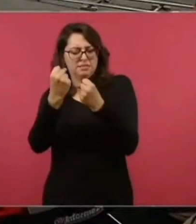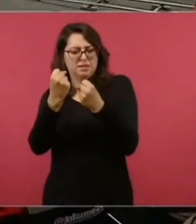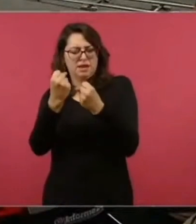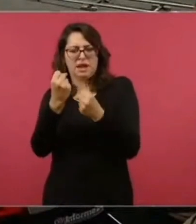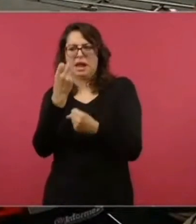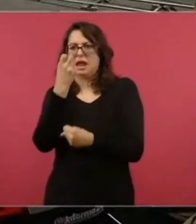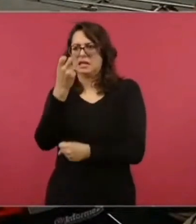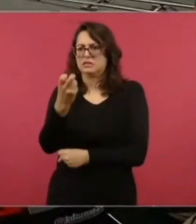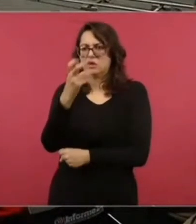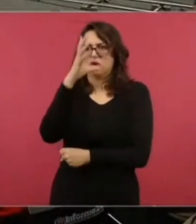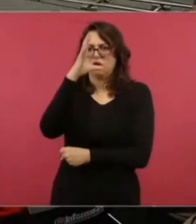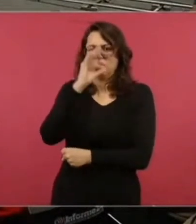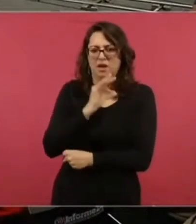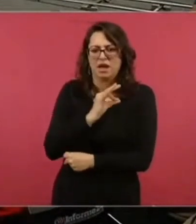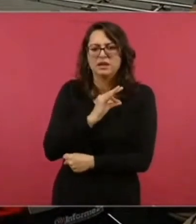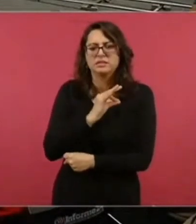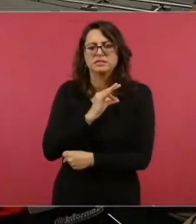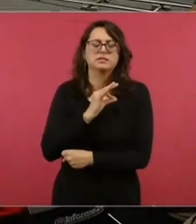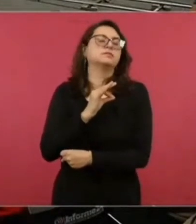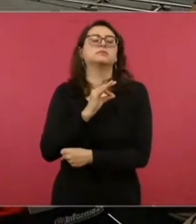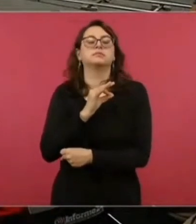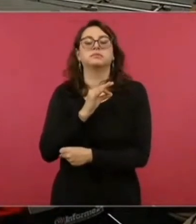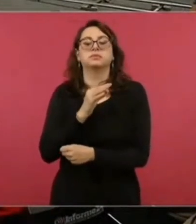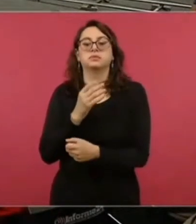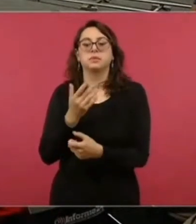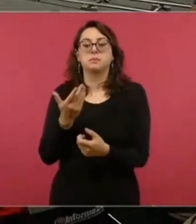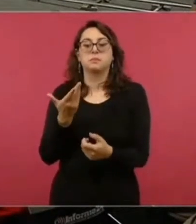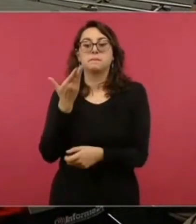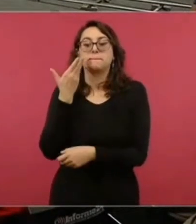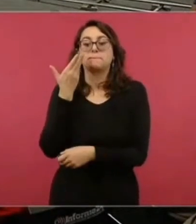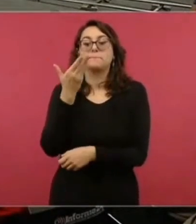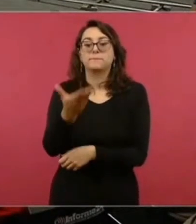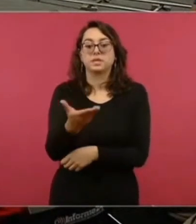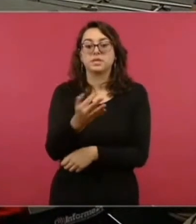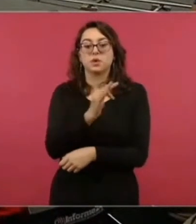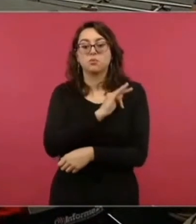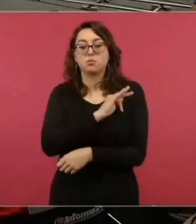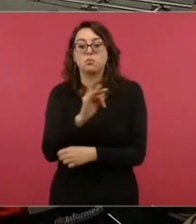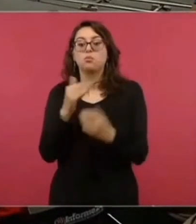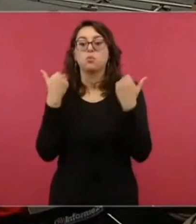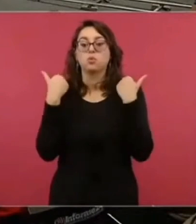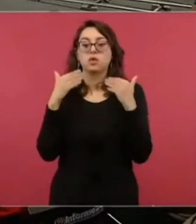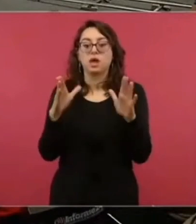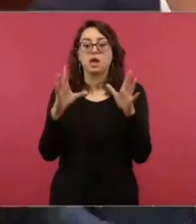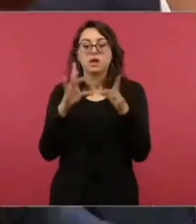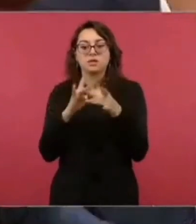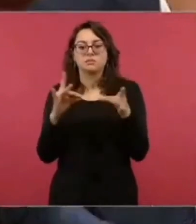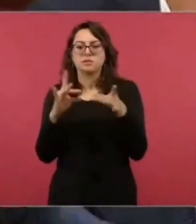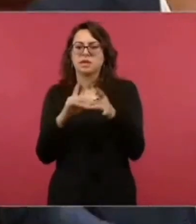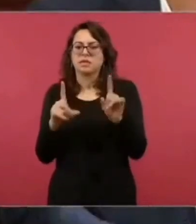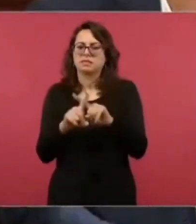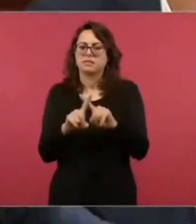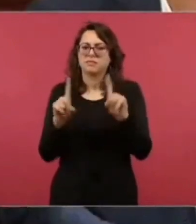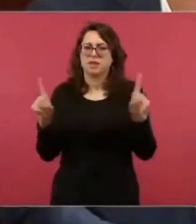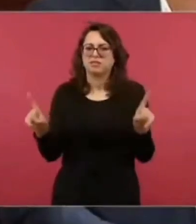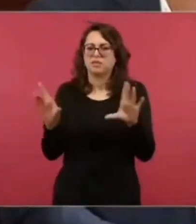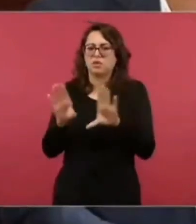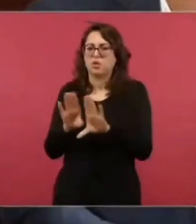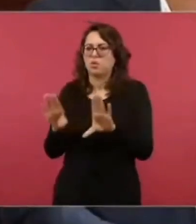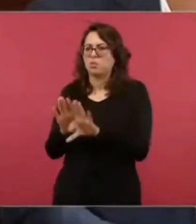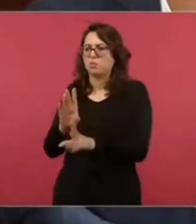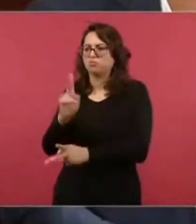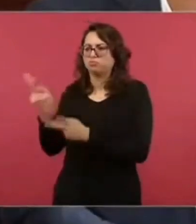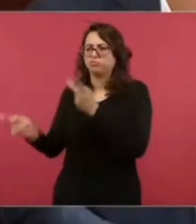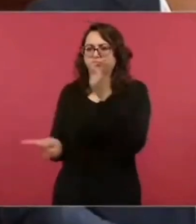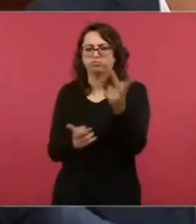ser incluso revictimizante. Y lo que piden en concreto es si se puede explicar la metodología del censo. No sé si